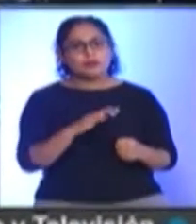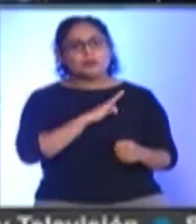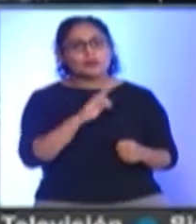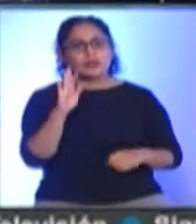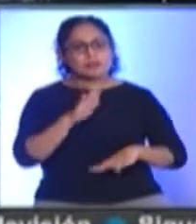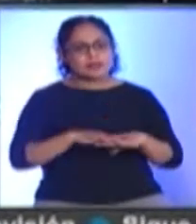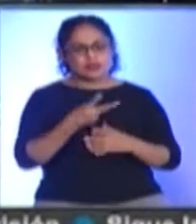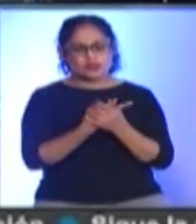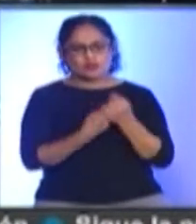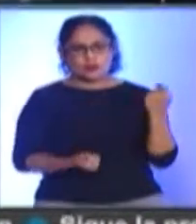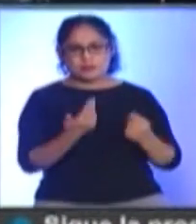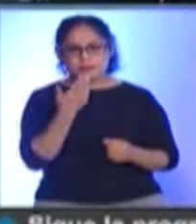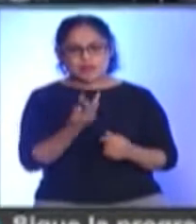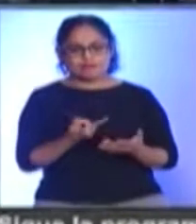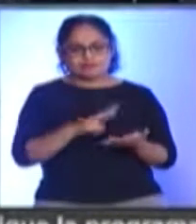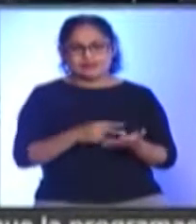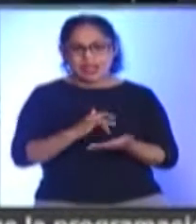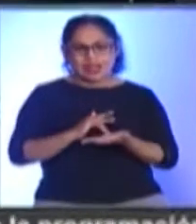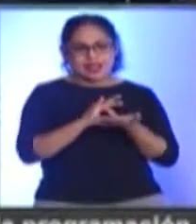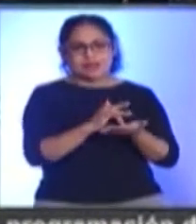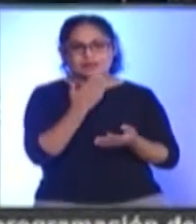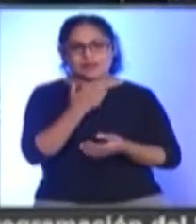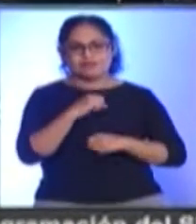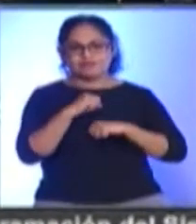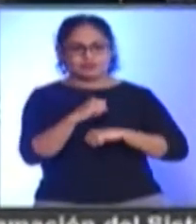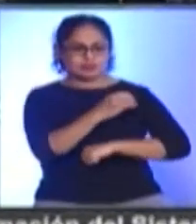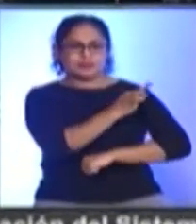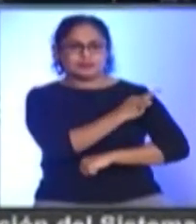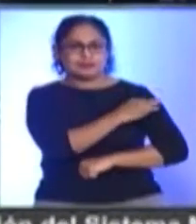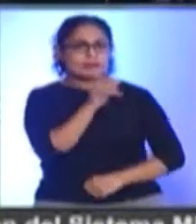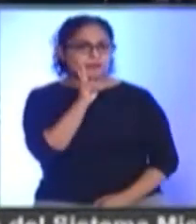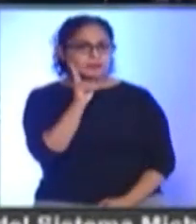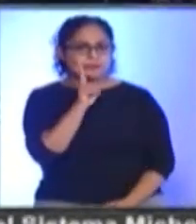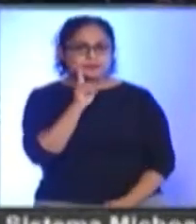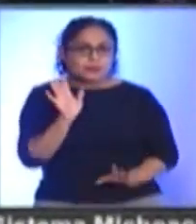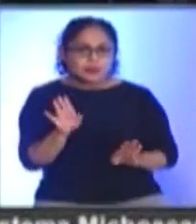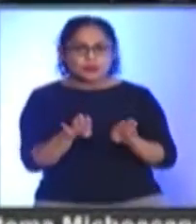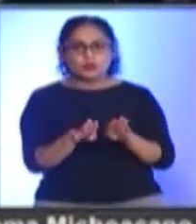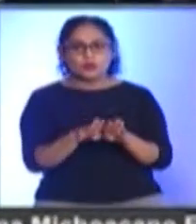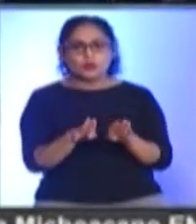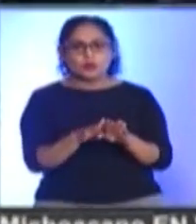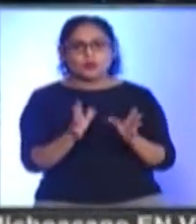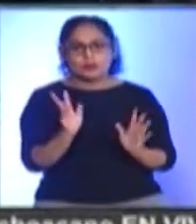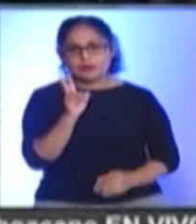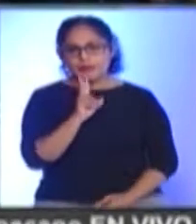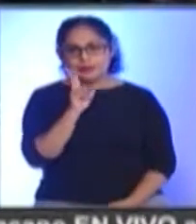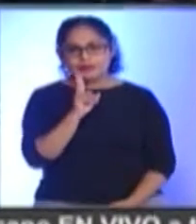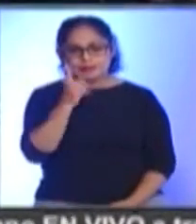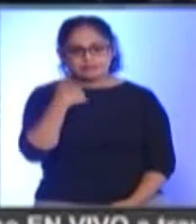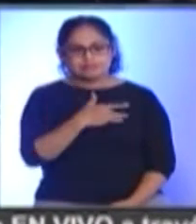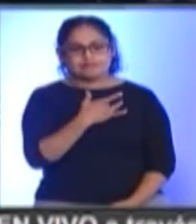reforzados con los anticuerpos Espero que en esta A ver cómo nos Cómo nos dan En reacciones El